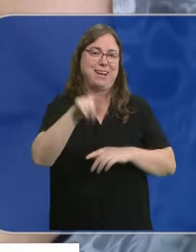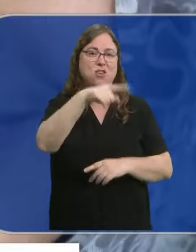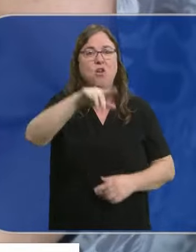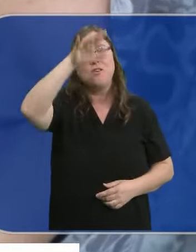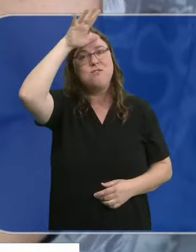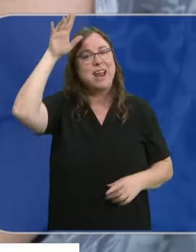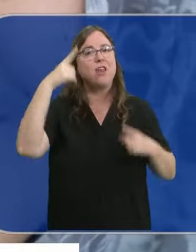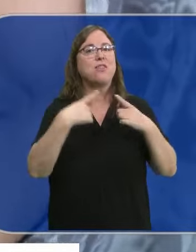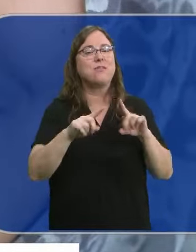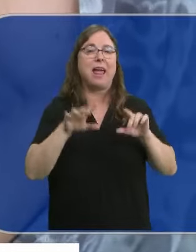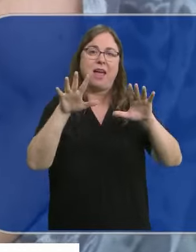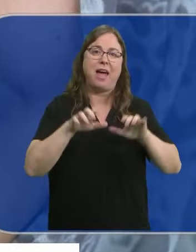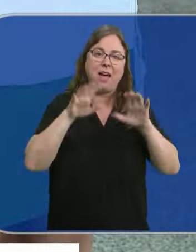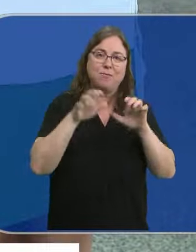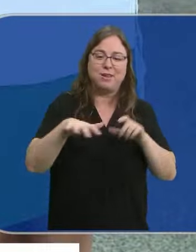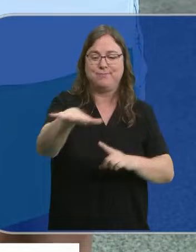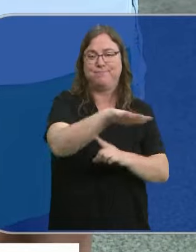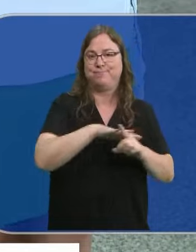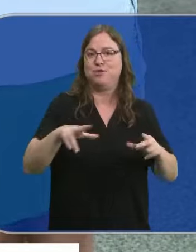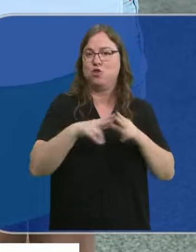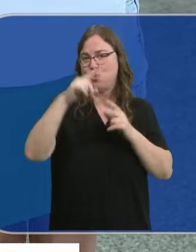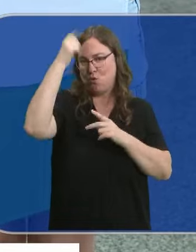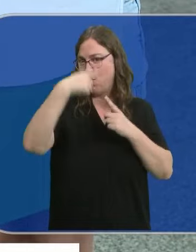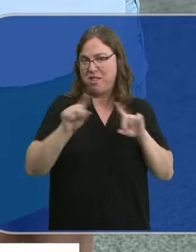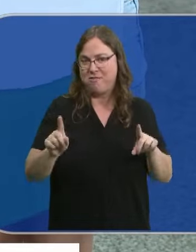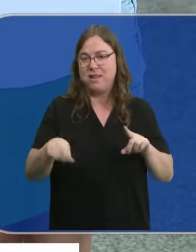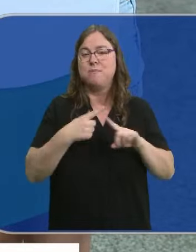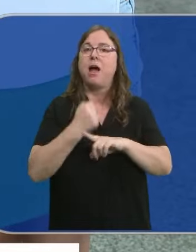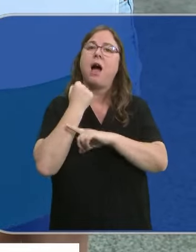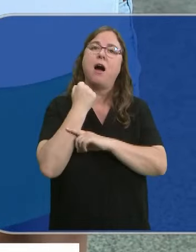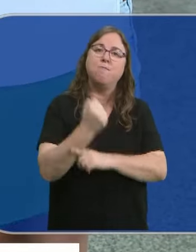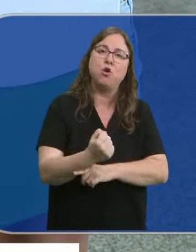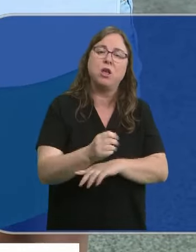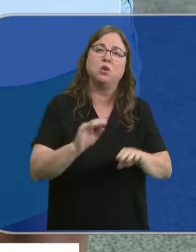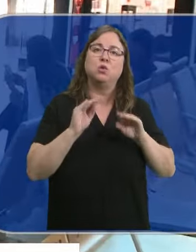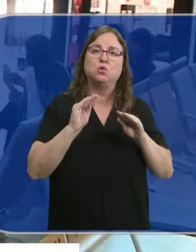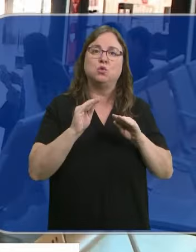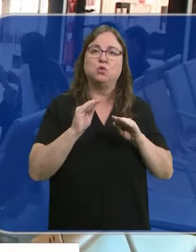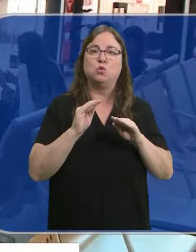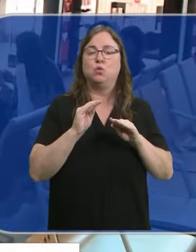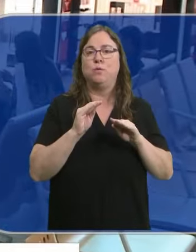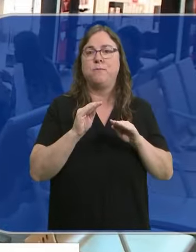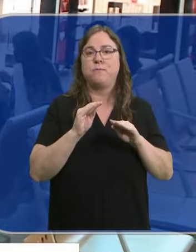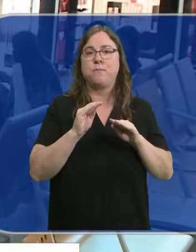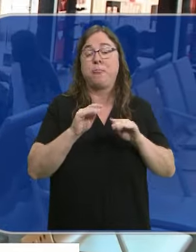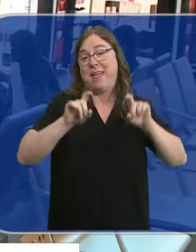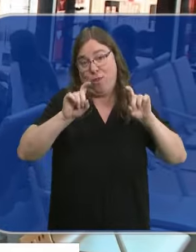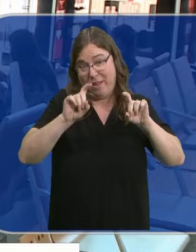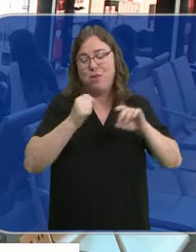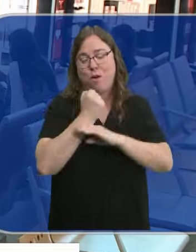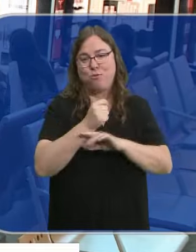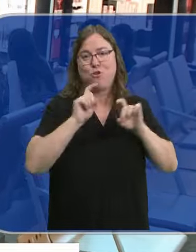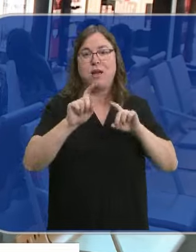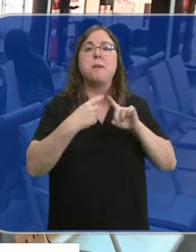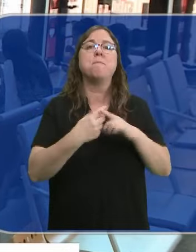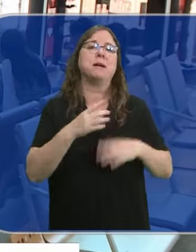ellos. Un verano diferente. Aprenderán un entorno sociocultural diferente. Tendrán apoyo a través educativo y